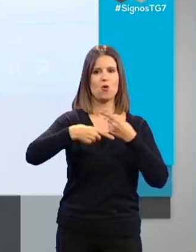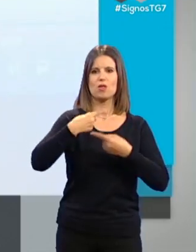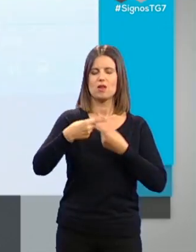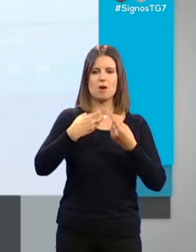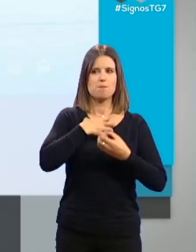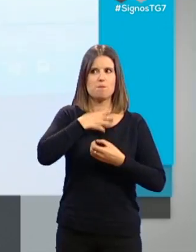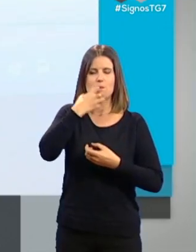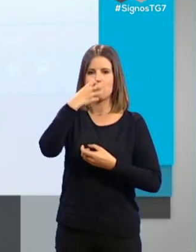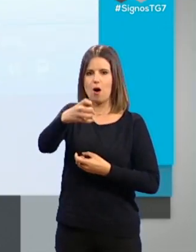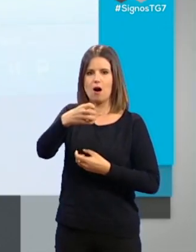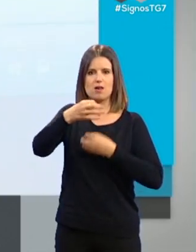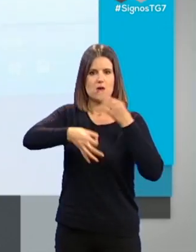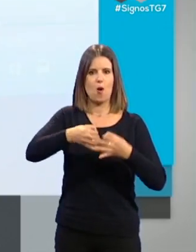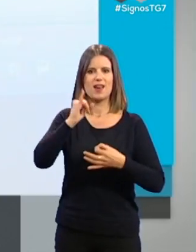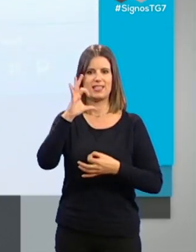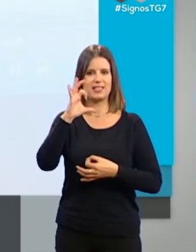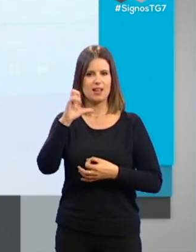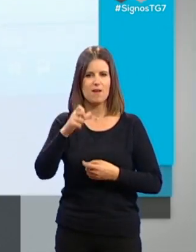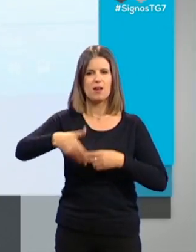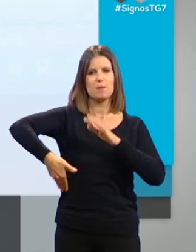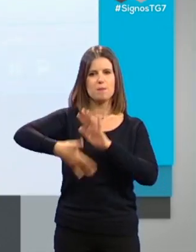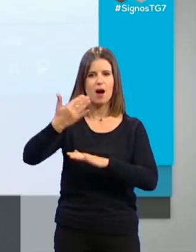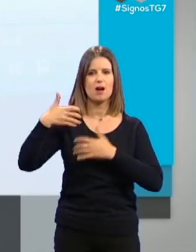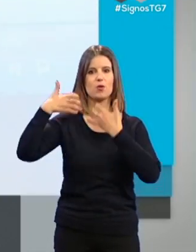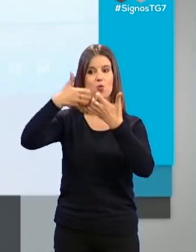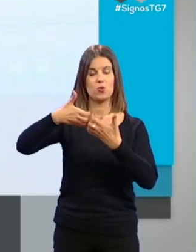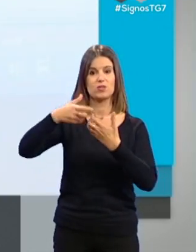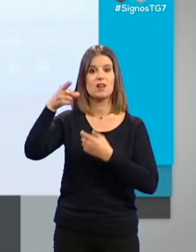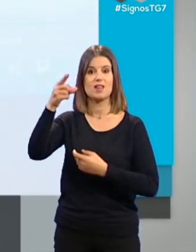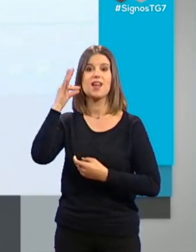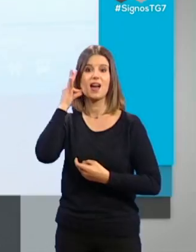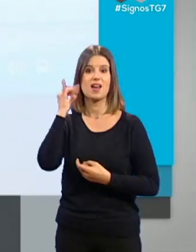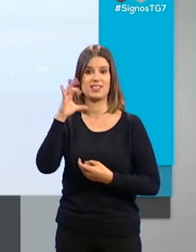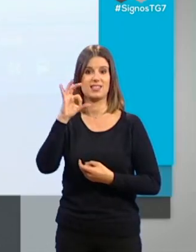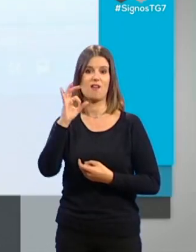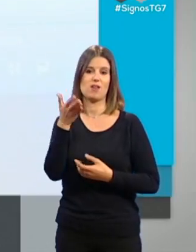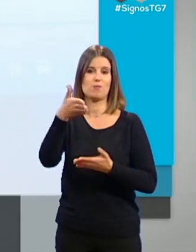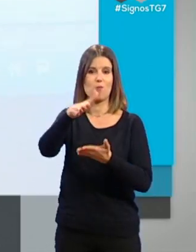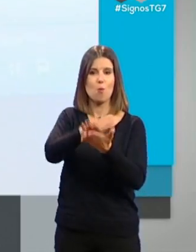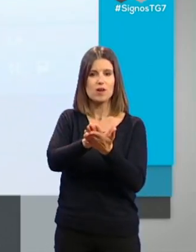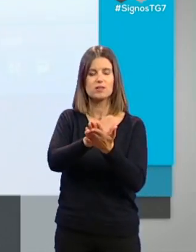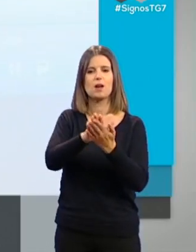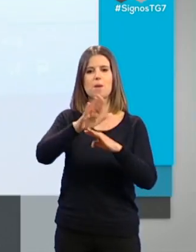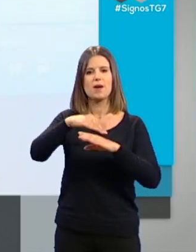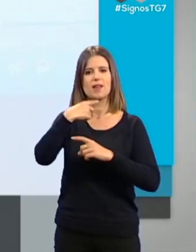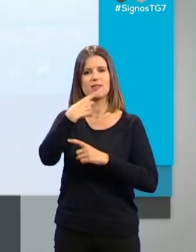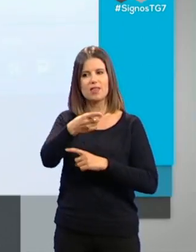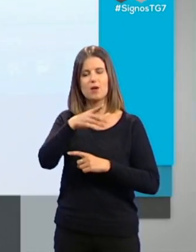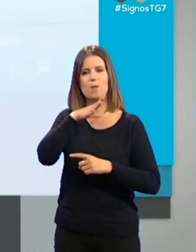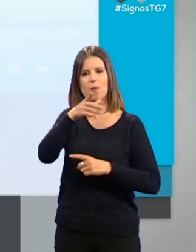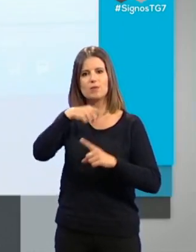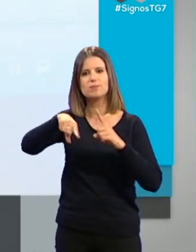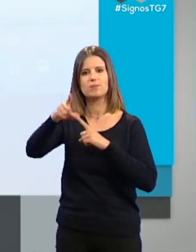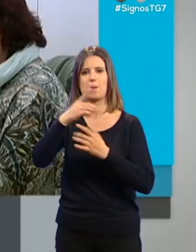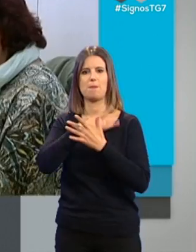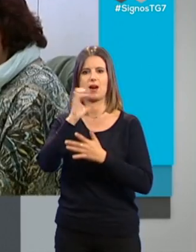lo hacía Isabel todos los días, que se sale, se lucha. Y ella quizá nos ha dejado para decir a través de Mari Carmen que hay